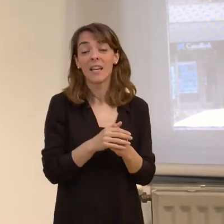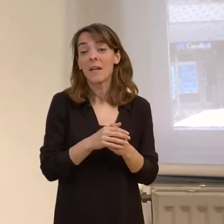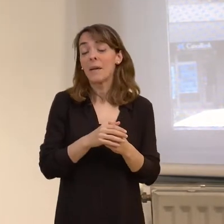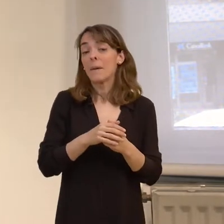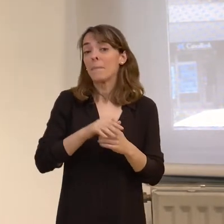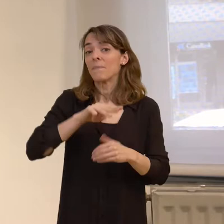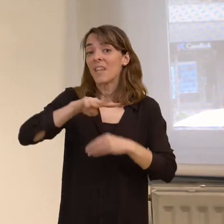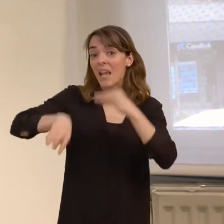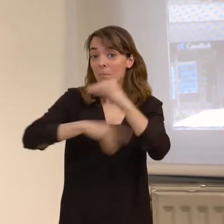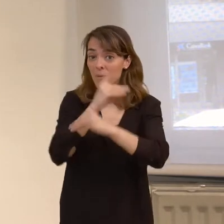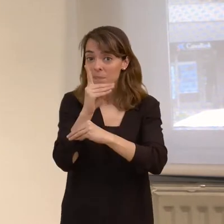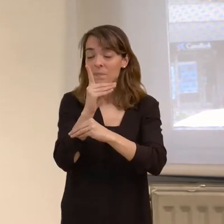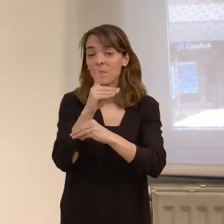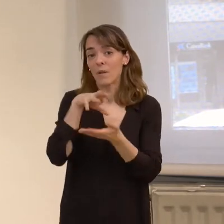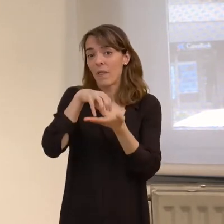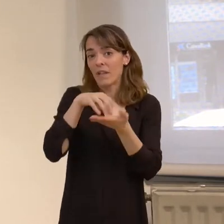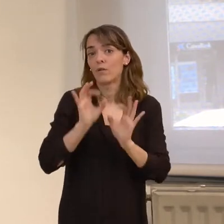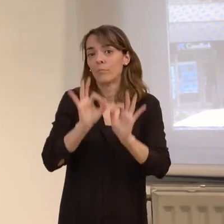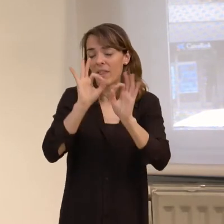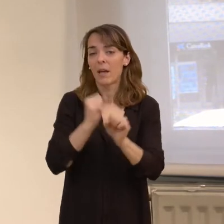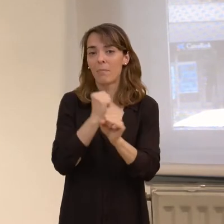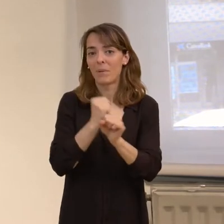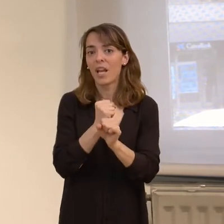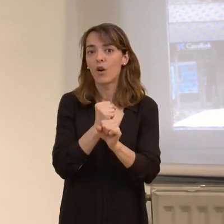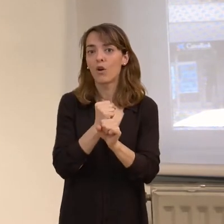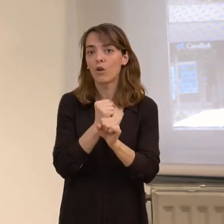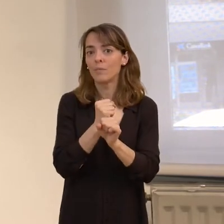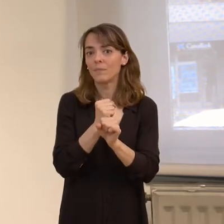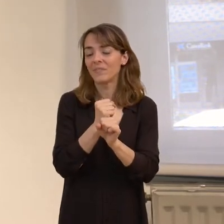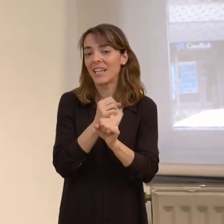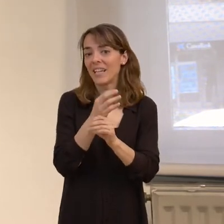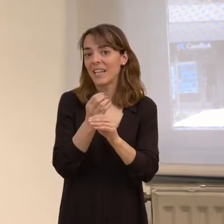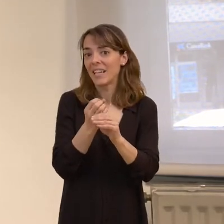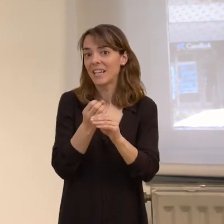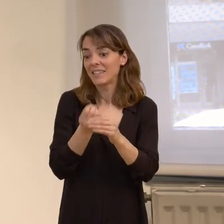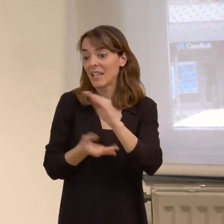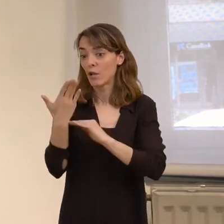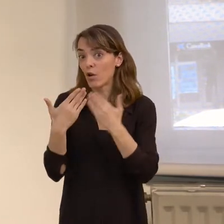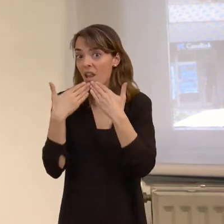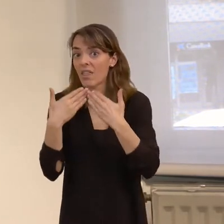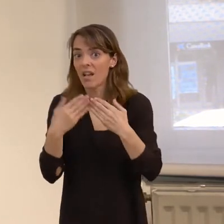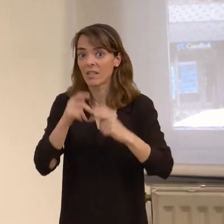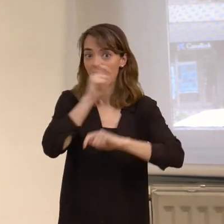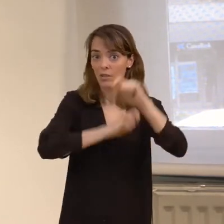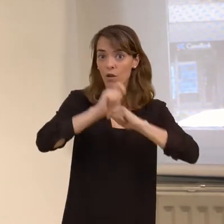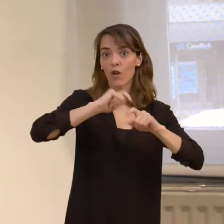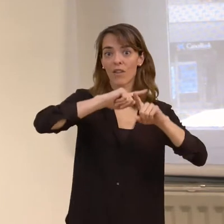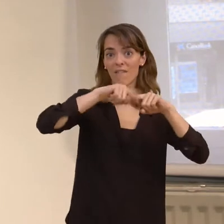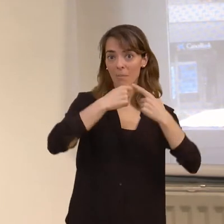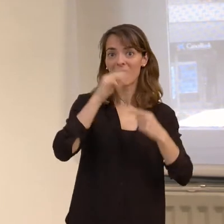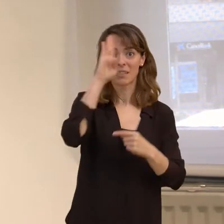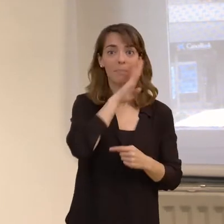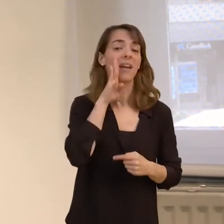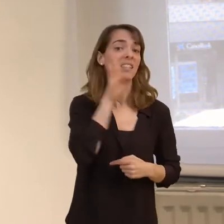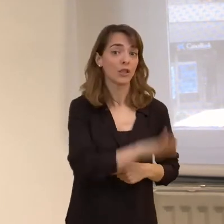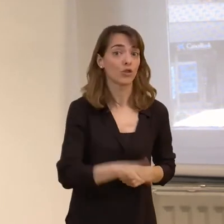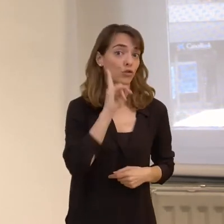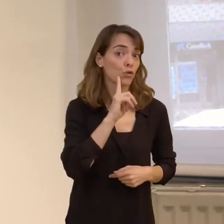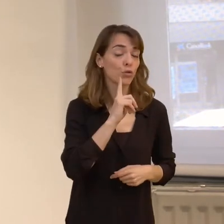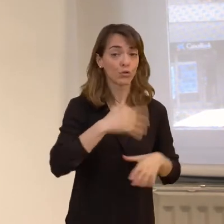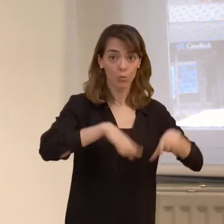Mira lo que te digo, es un centro especial de empleo que fundó o creó la Asociación de Padres de Niños Sordos de Burgos, Arasbur,